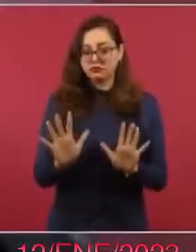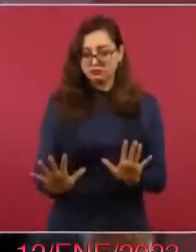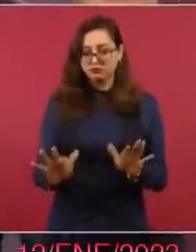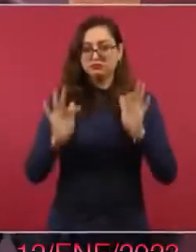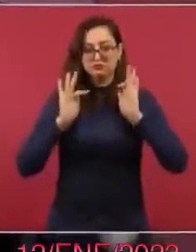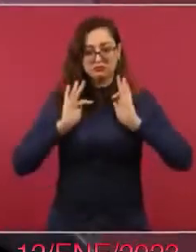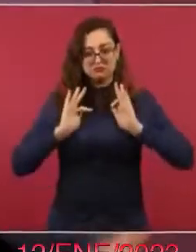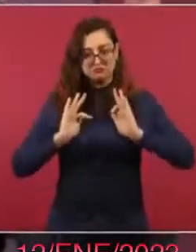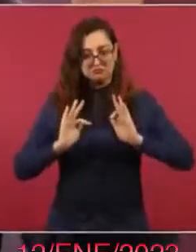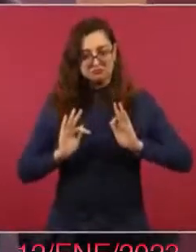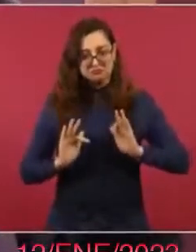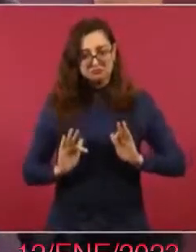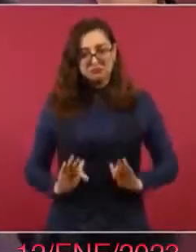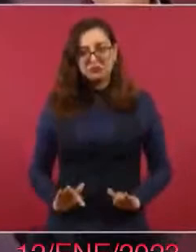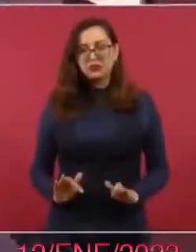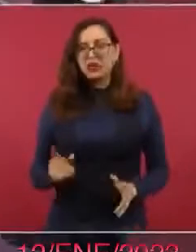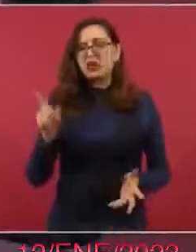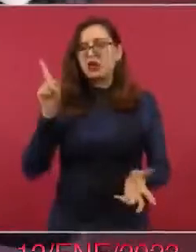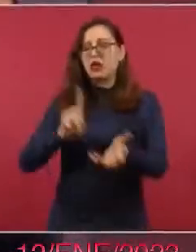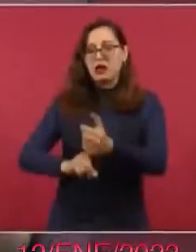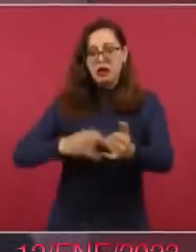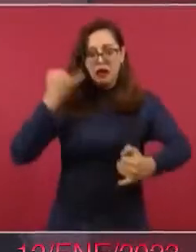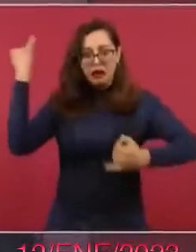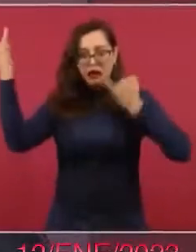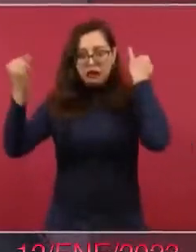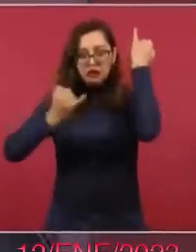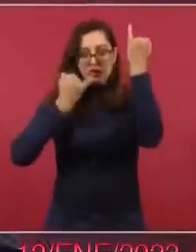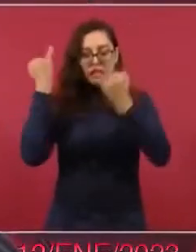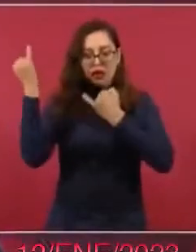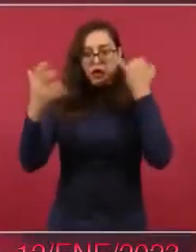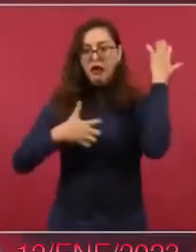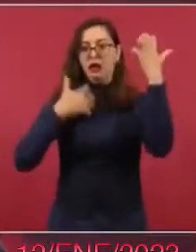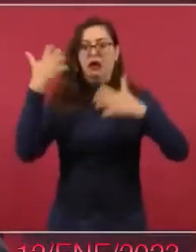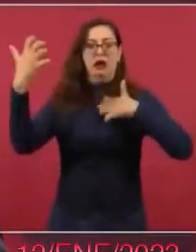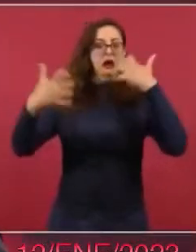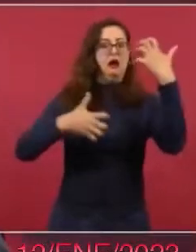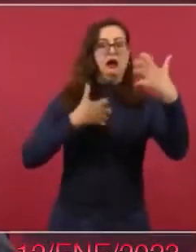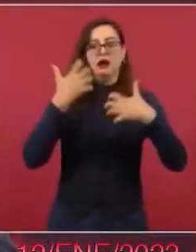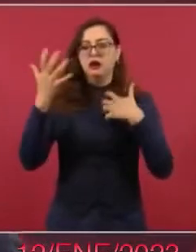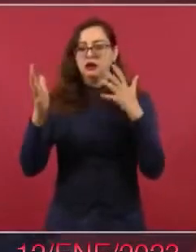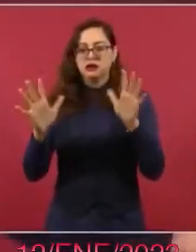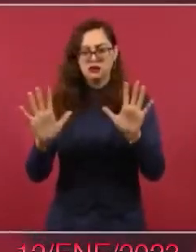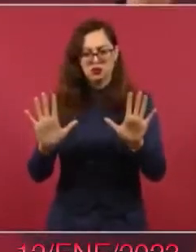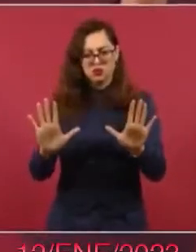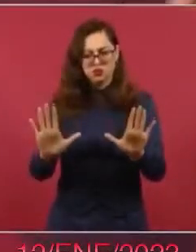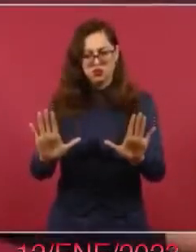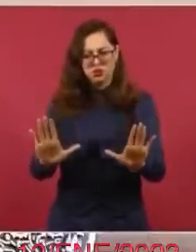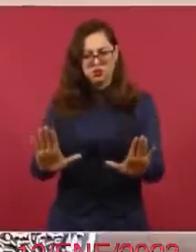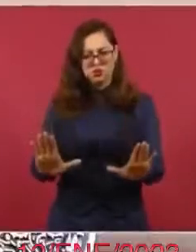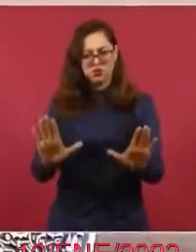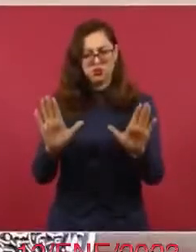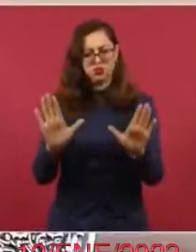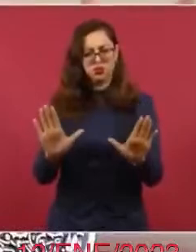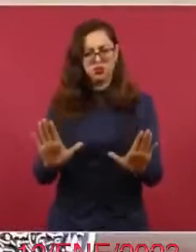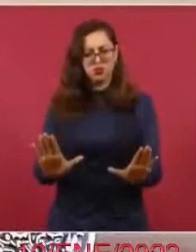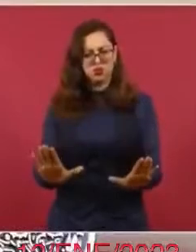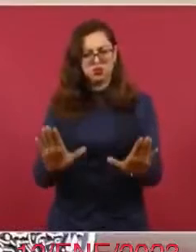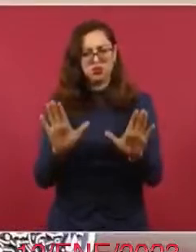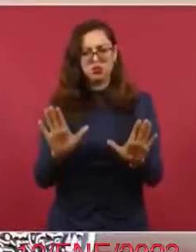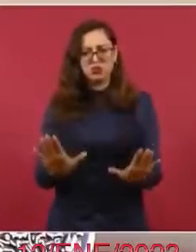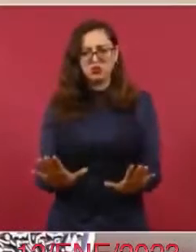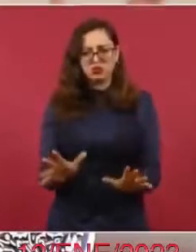encima de todos los problemas